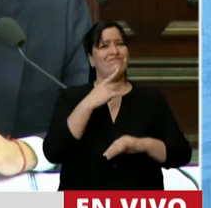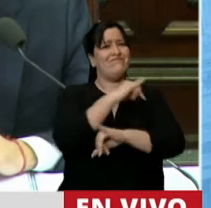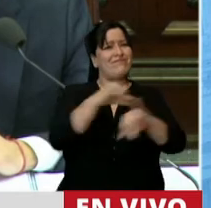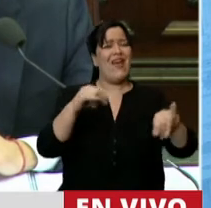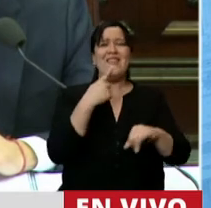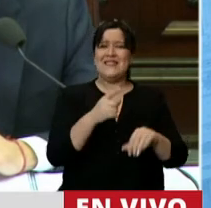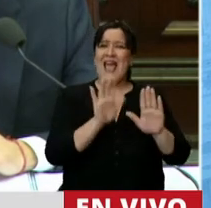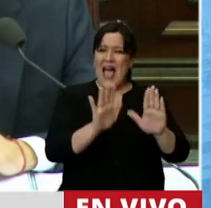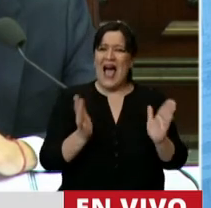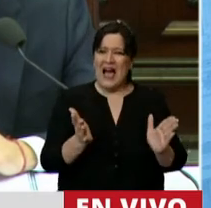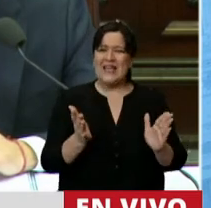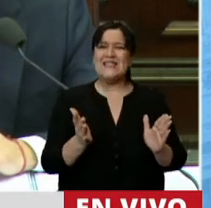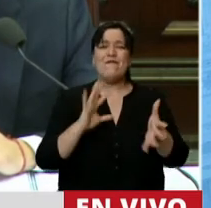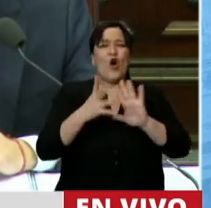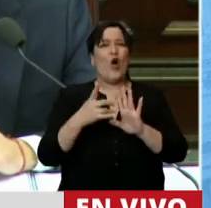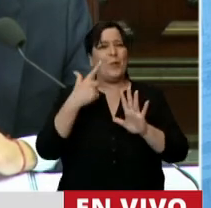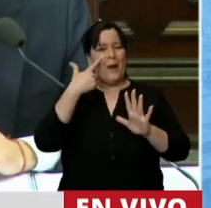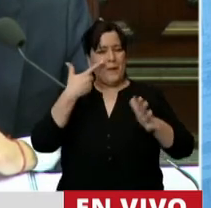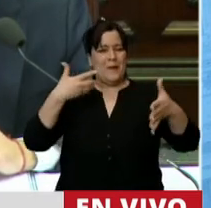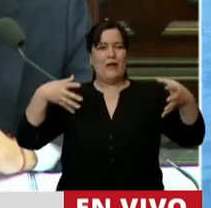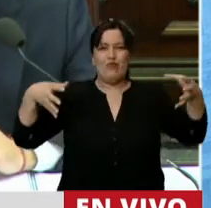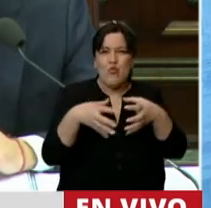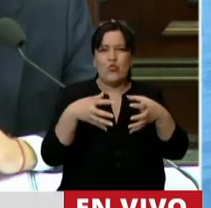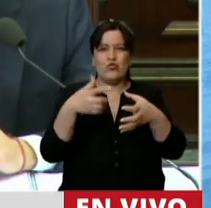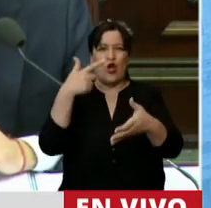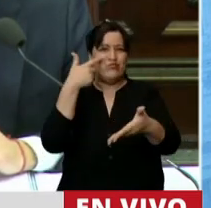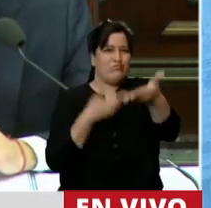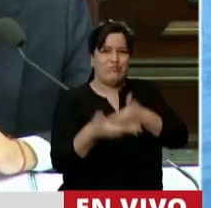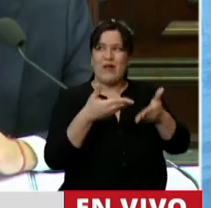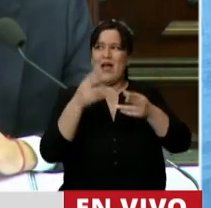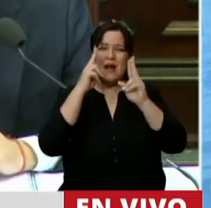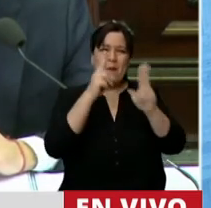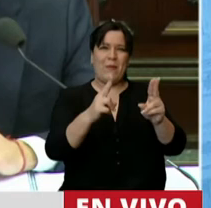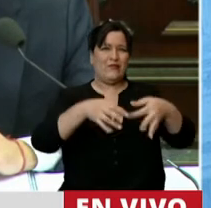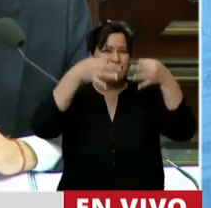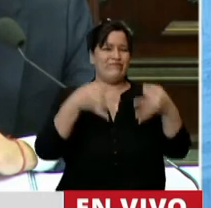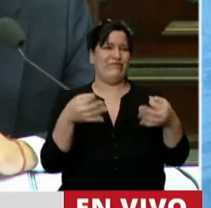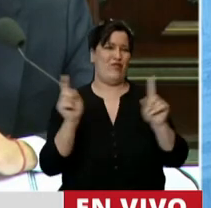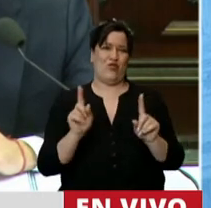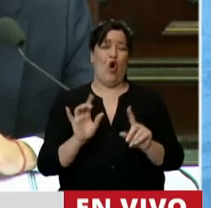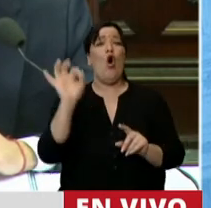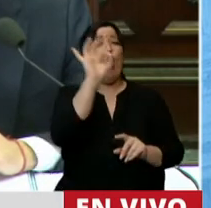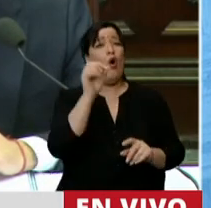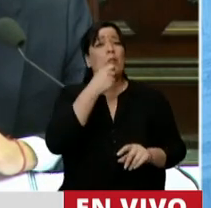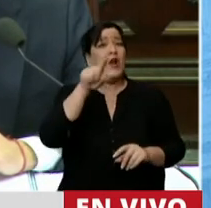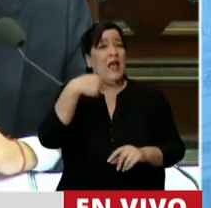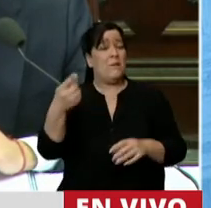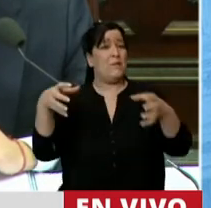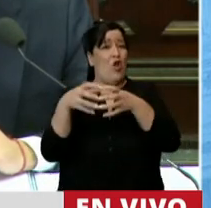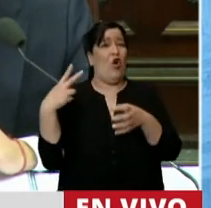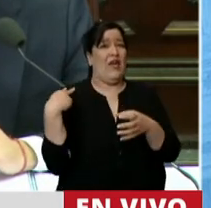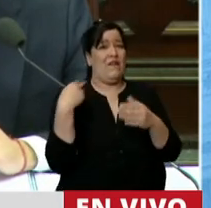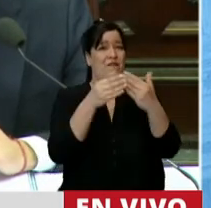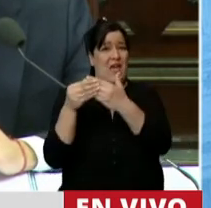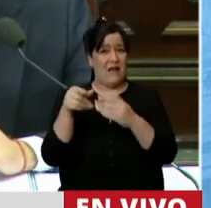es el país de la convivencia democrática. O que el jefe de gabinete. El joven.